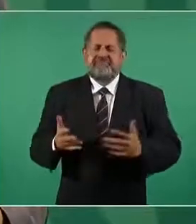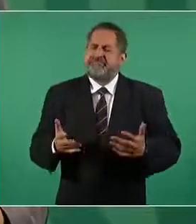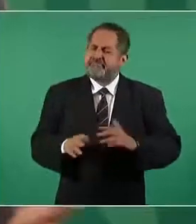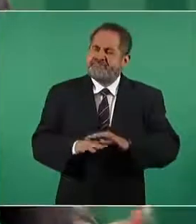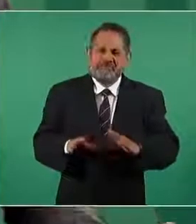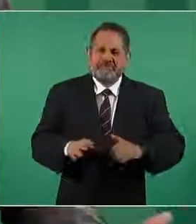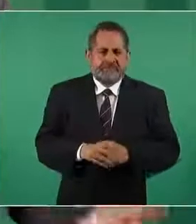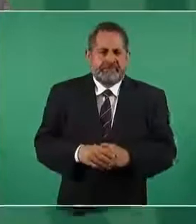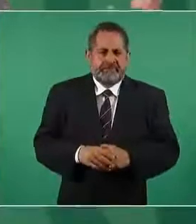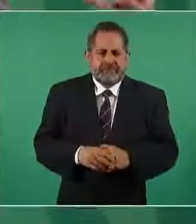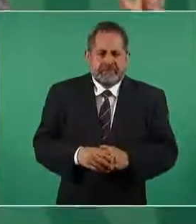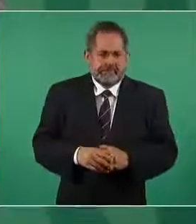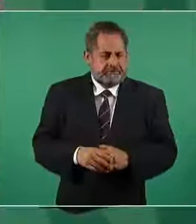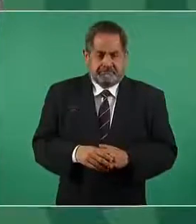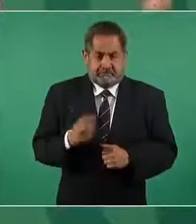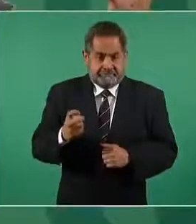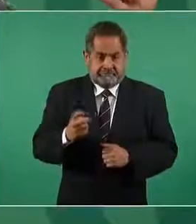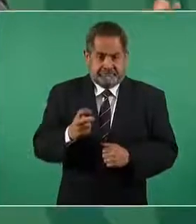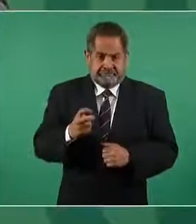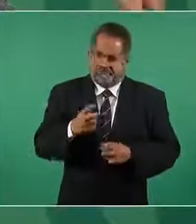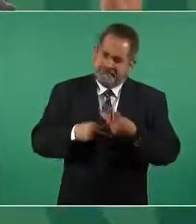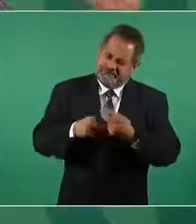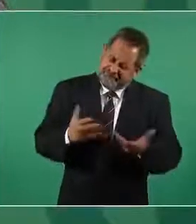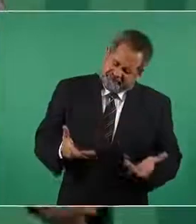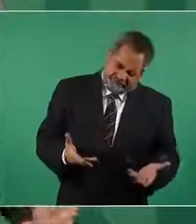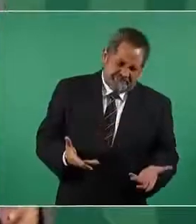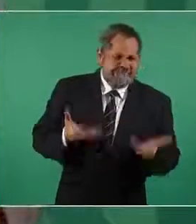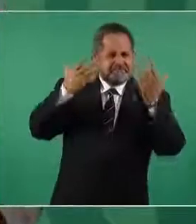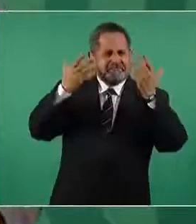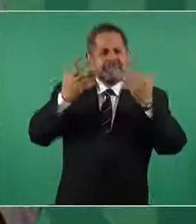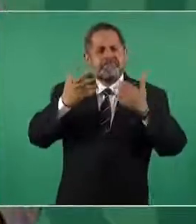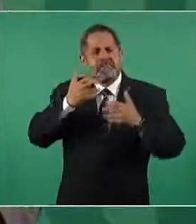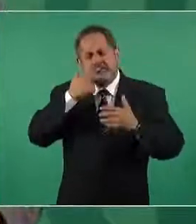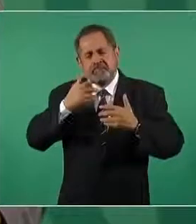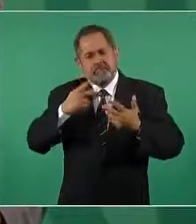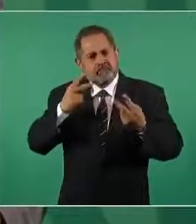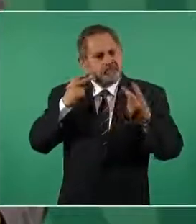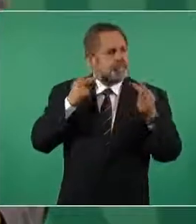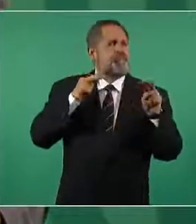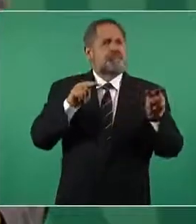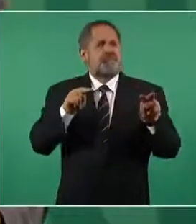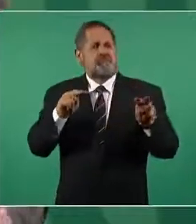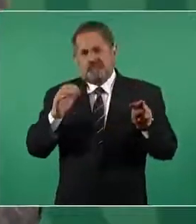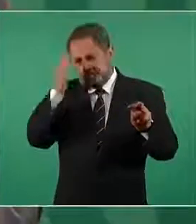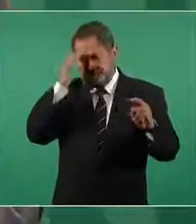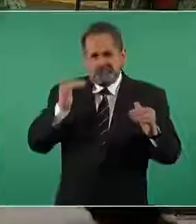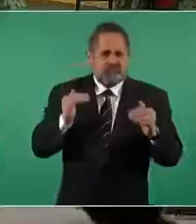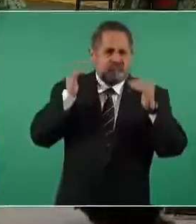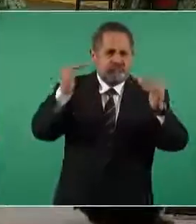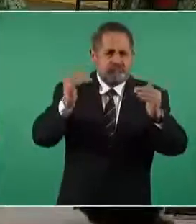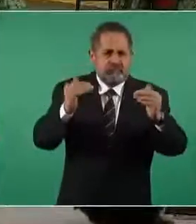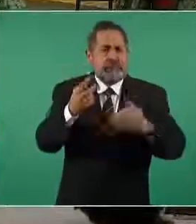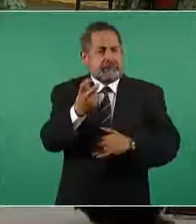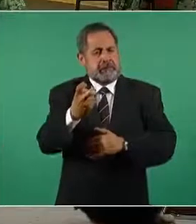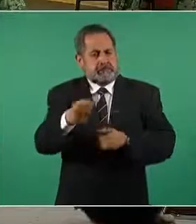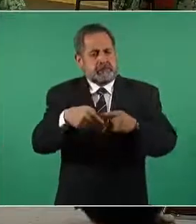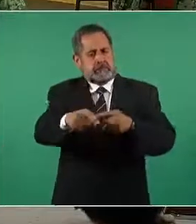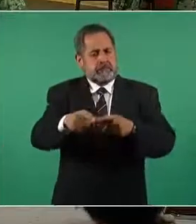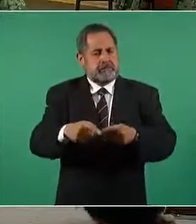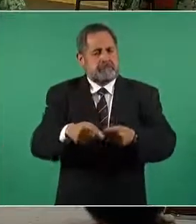y eso lo tenemos que exaltar por eso ahora se va a inaugurar